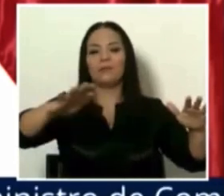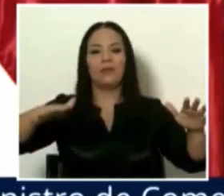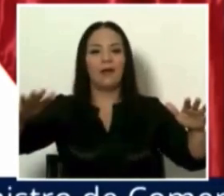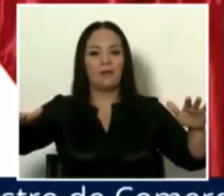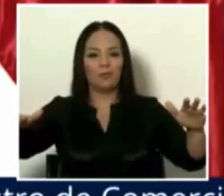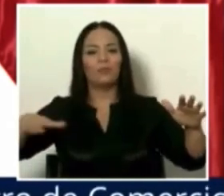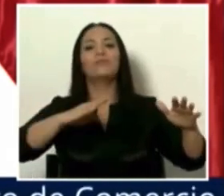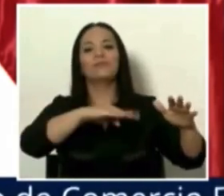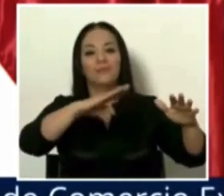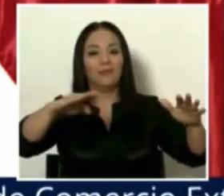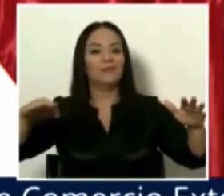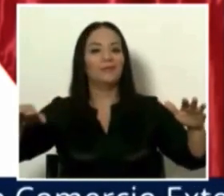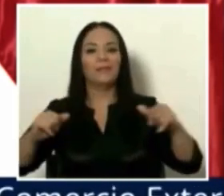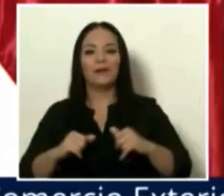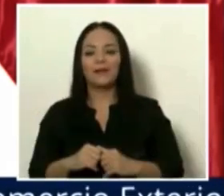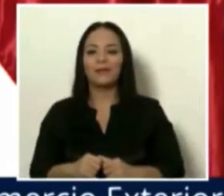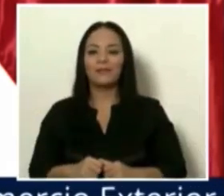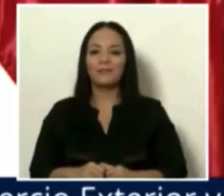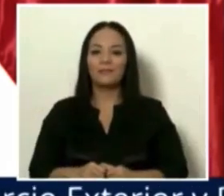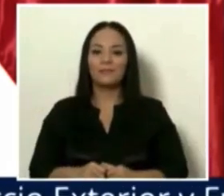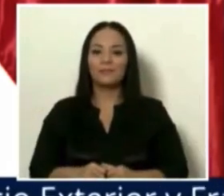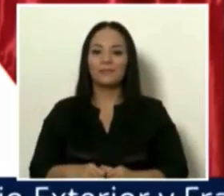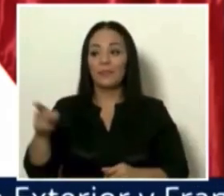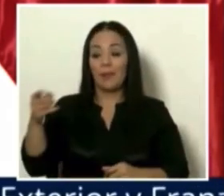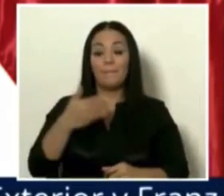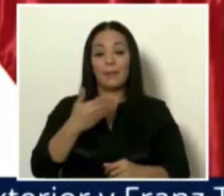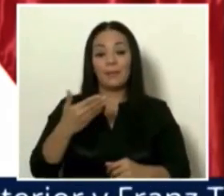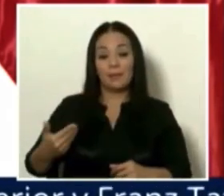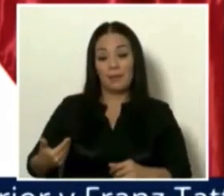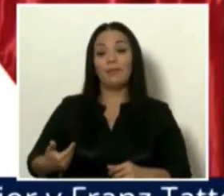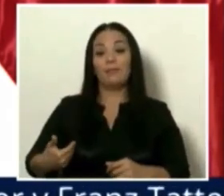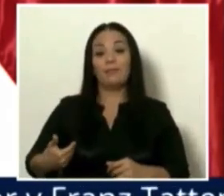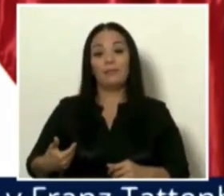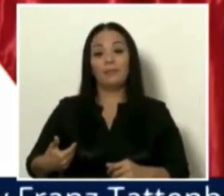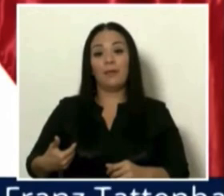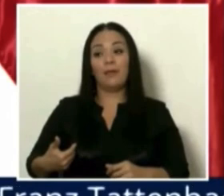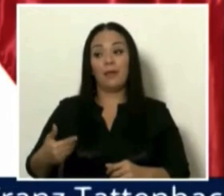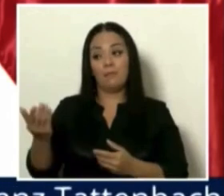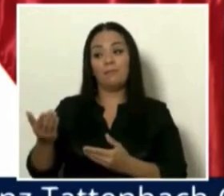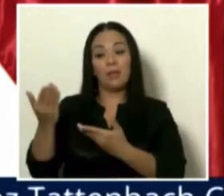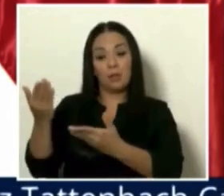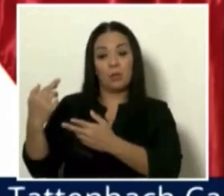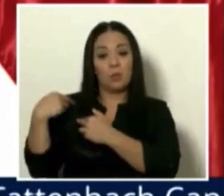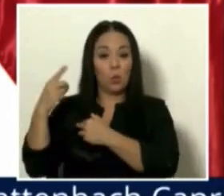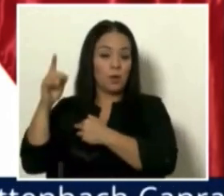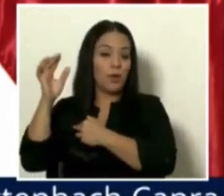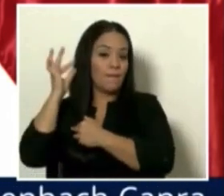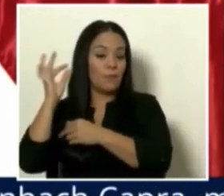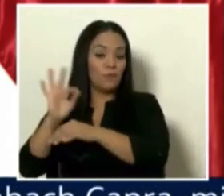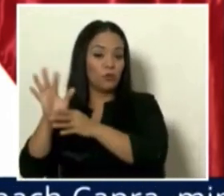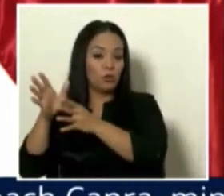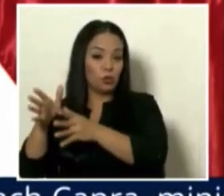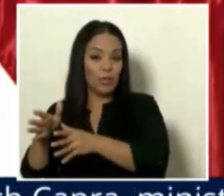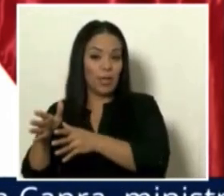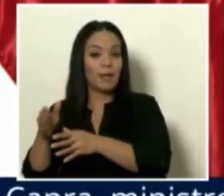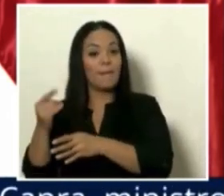Entonces, él envió a una alta funcionaria a decirme, vea, presidente,